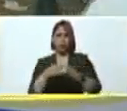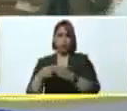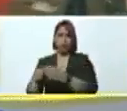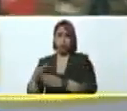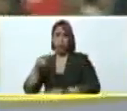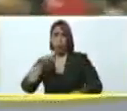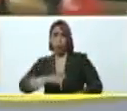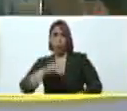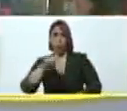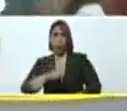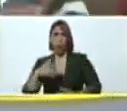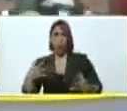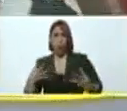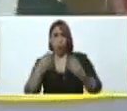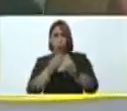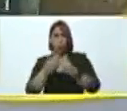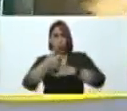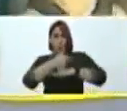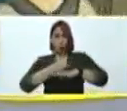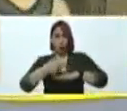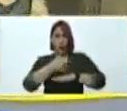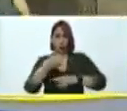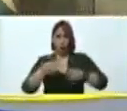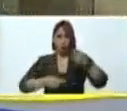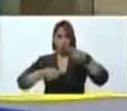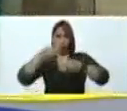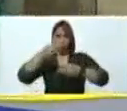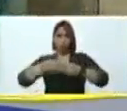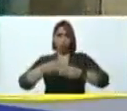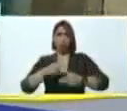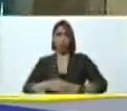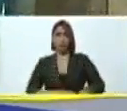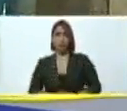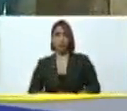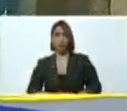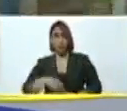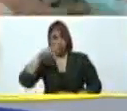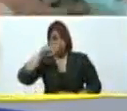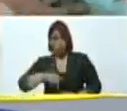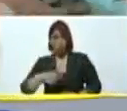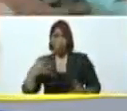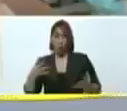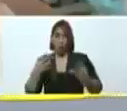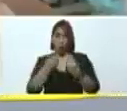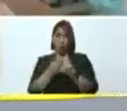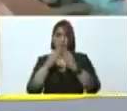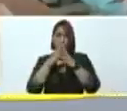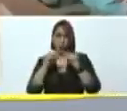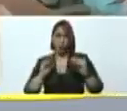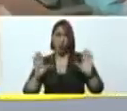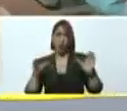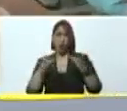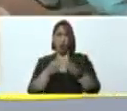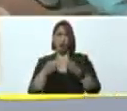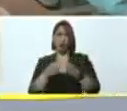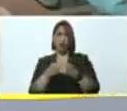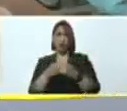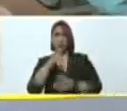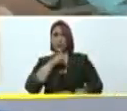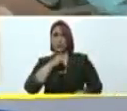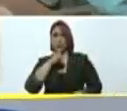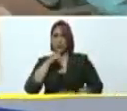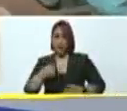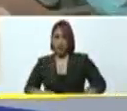hoy junto al gobierno construye y hoy junto a todo este equipo resiste para